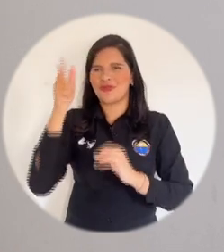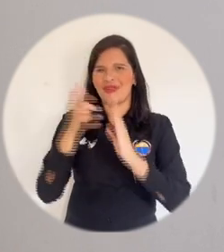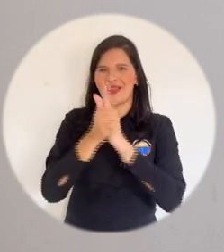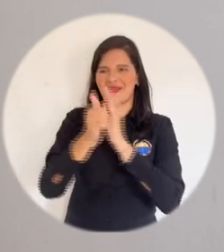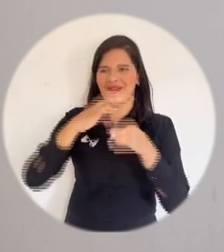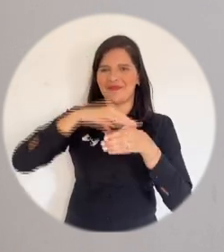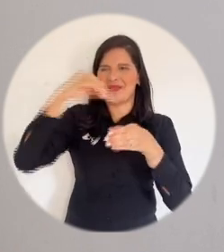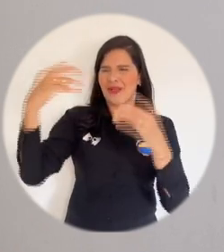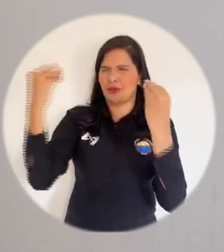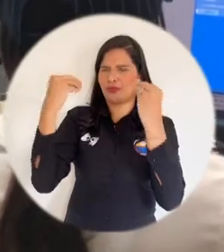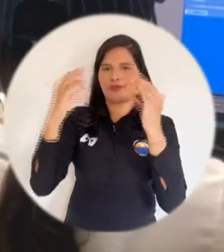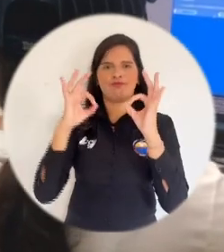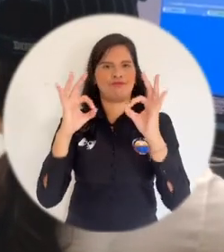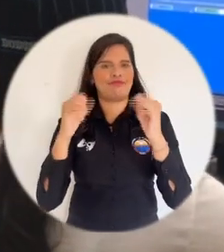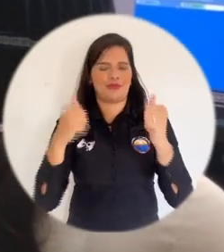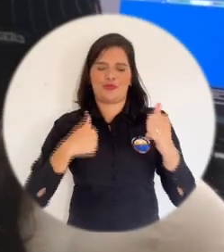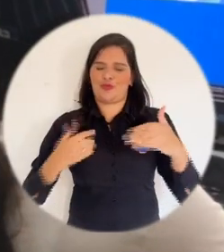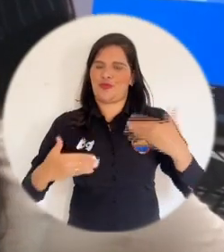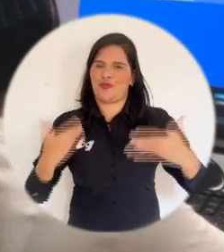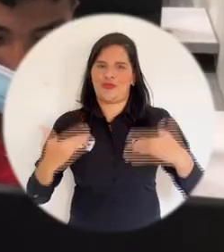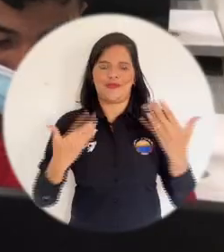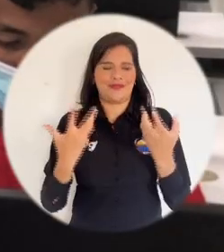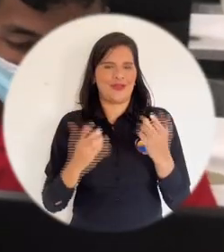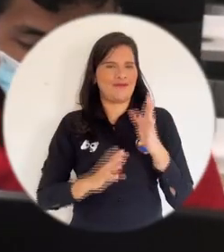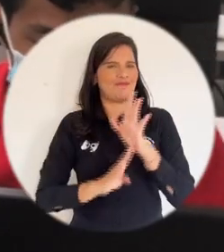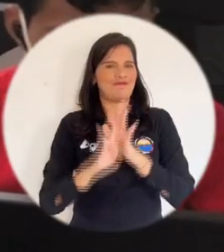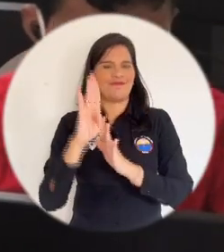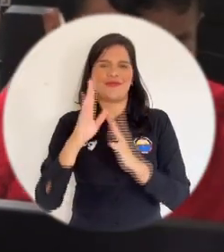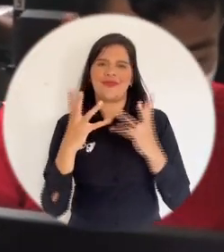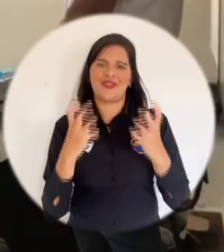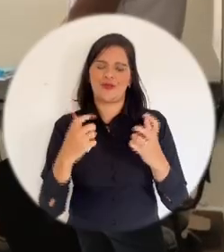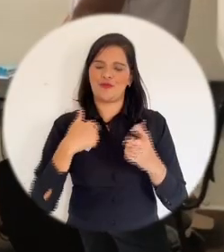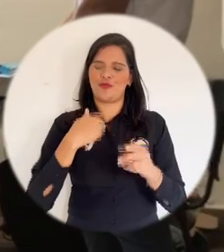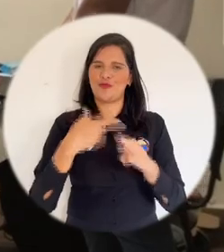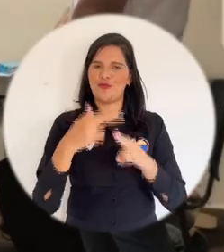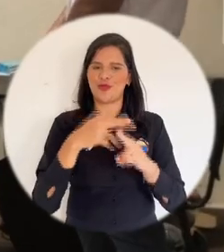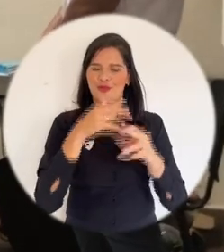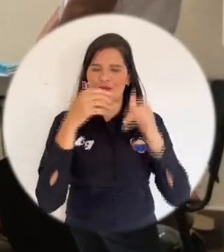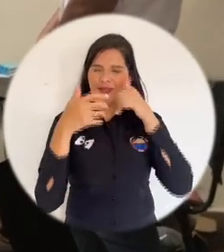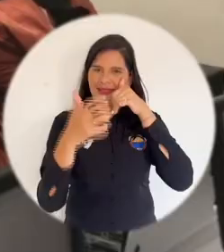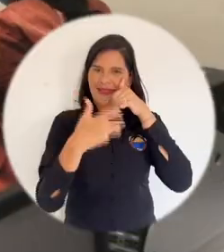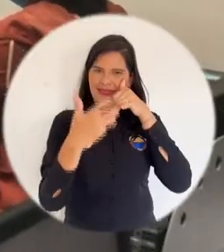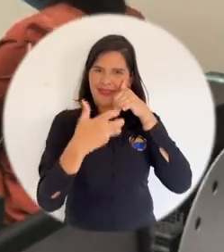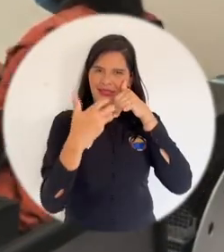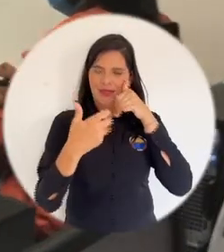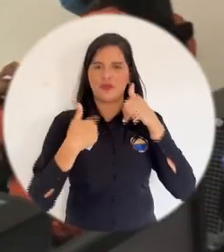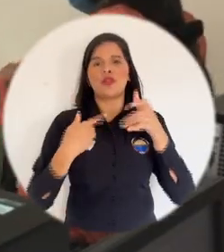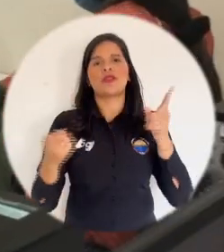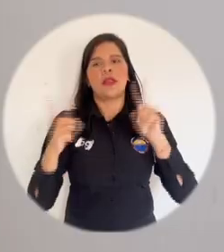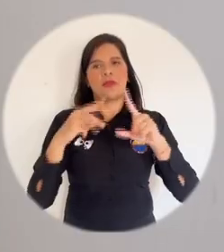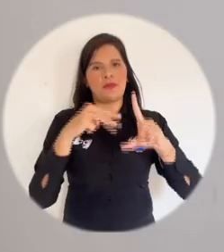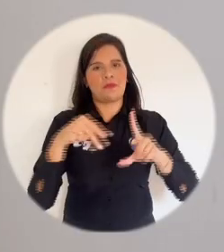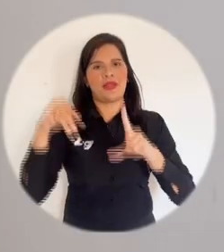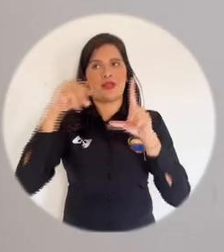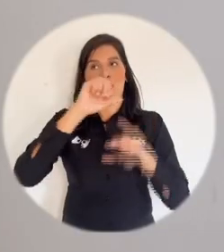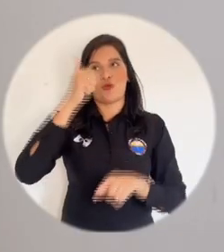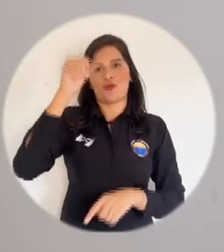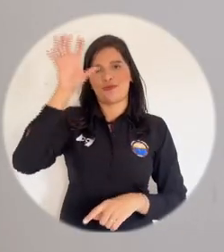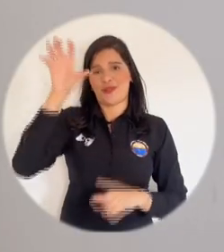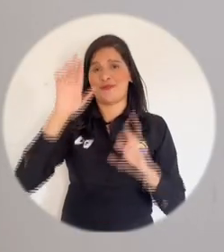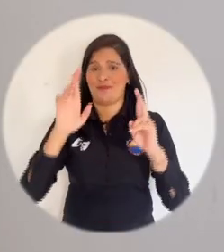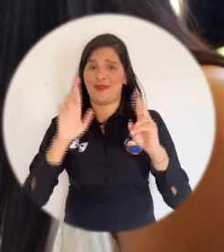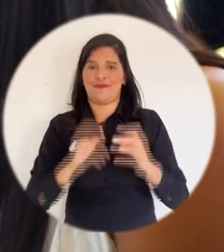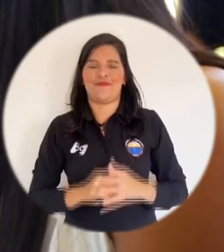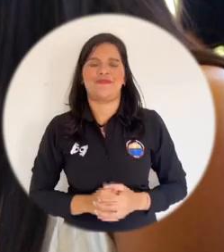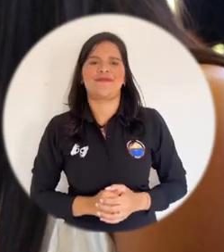Talento Magdalena y espero seguir así y graduarme como un gran ingeniero en sistemas, hacer una maestría fuera